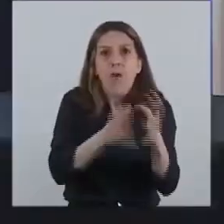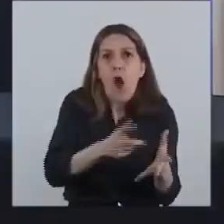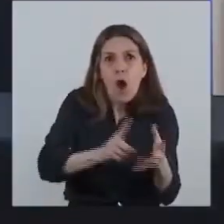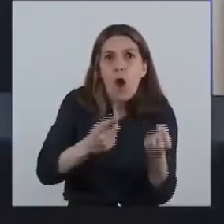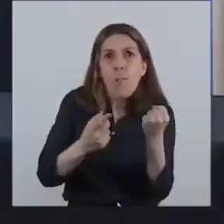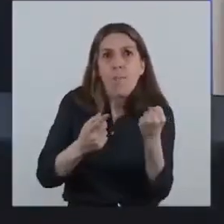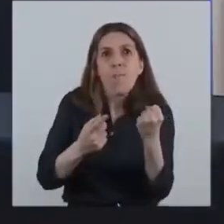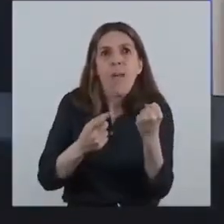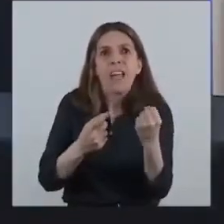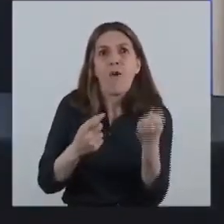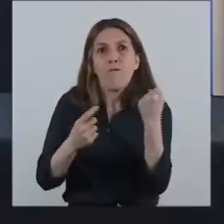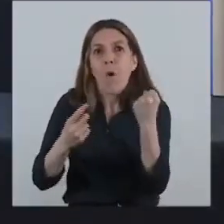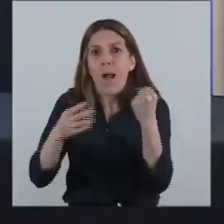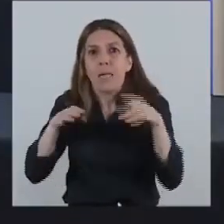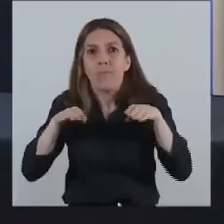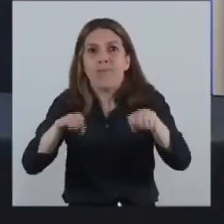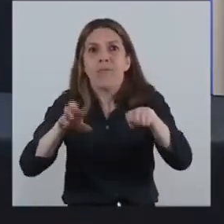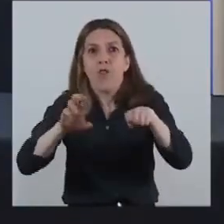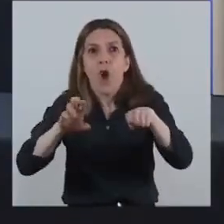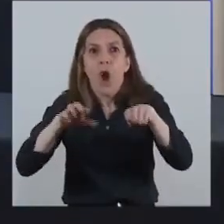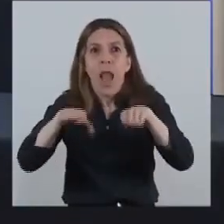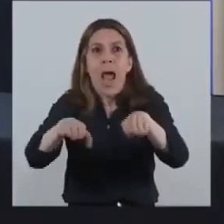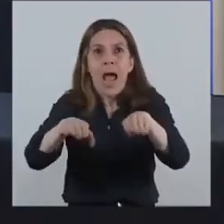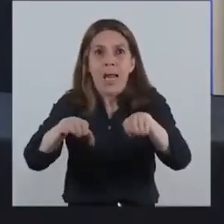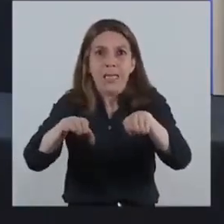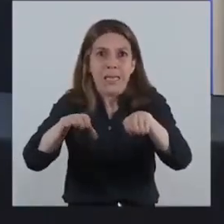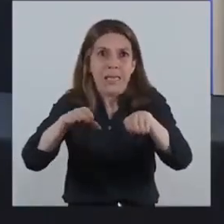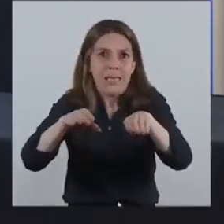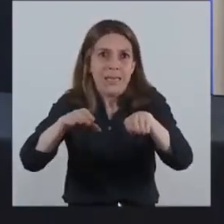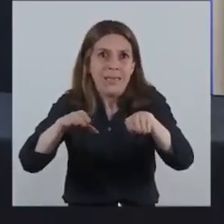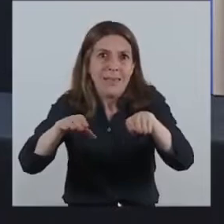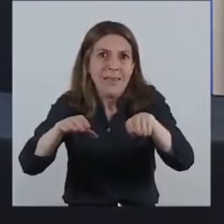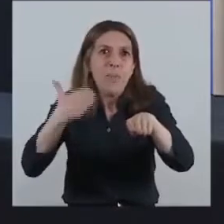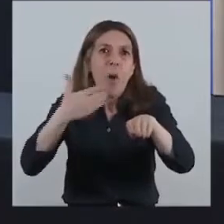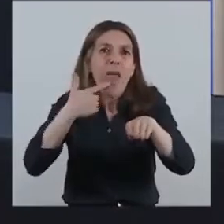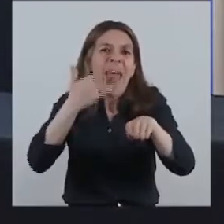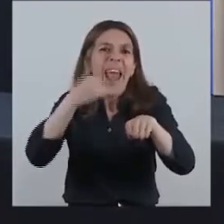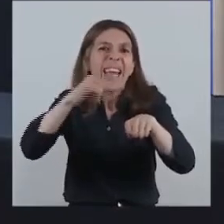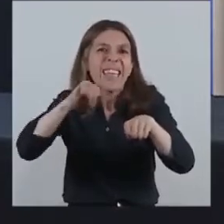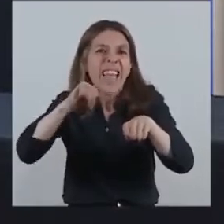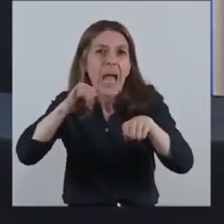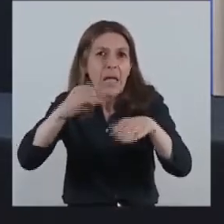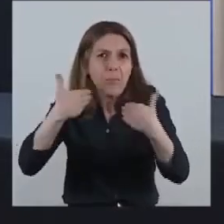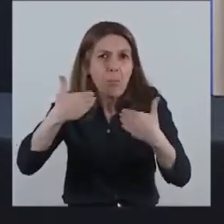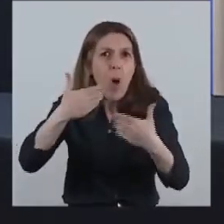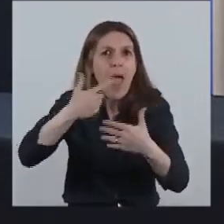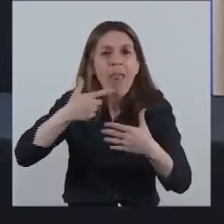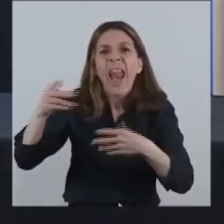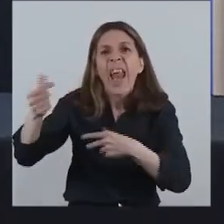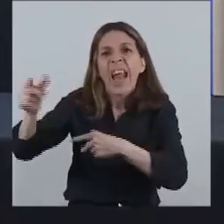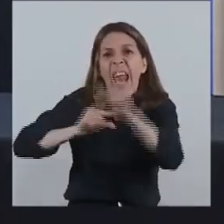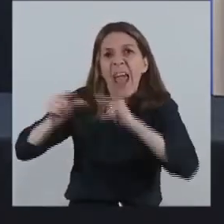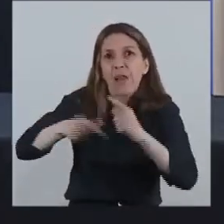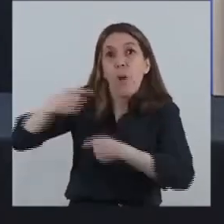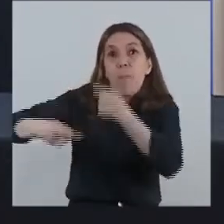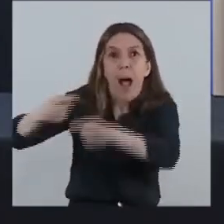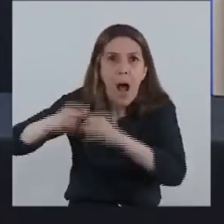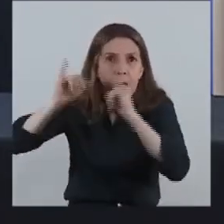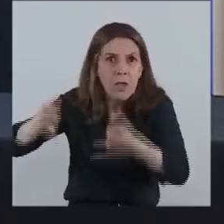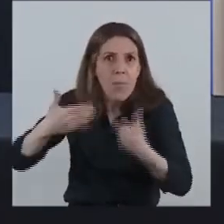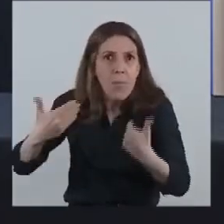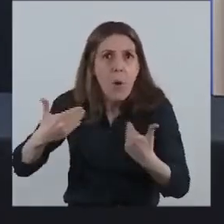rendimientos positivos en términos reales a tasas que sean sostenibles y que todo esto contribuya a